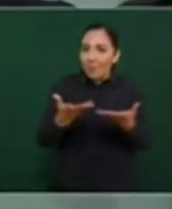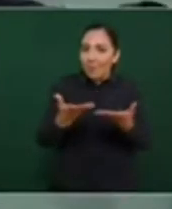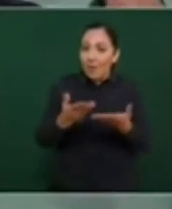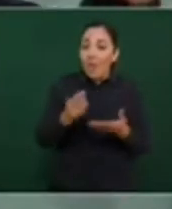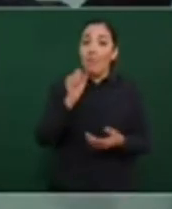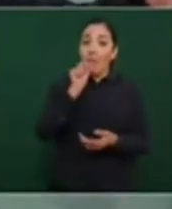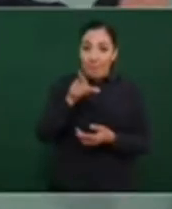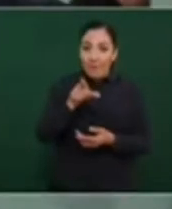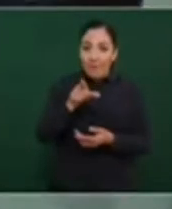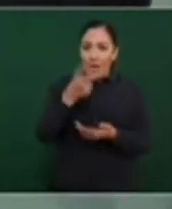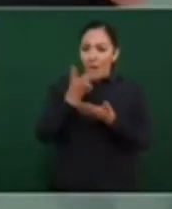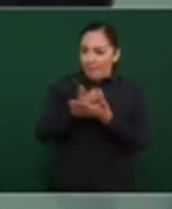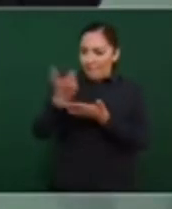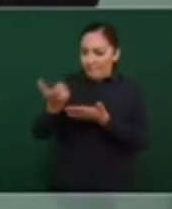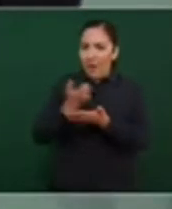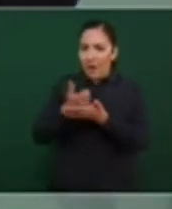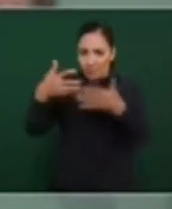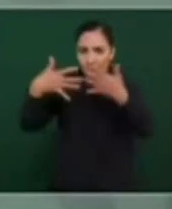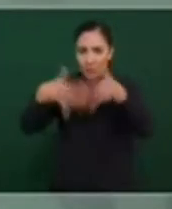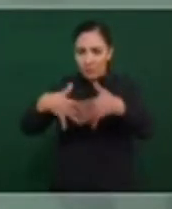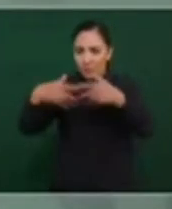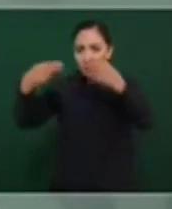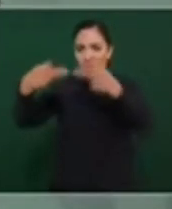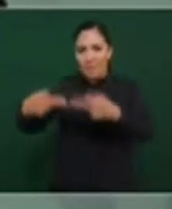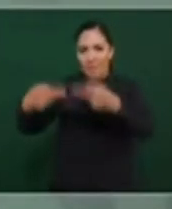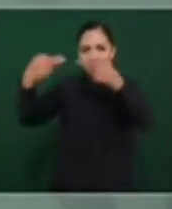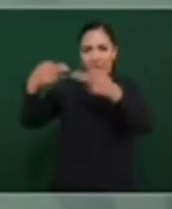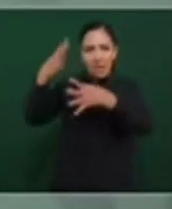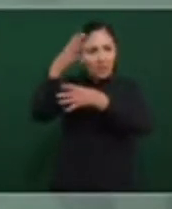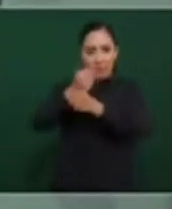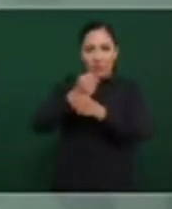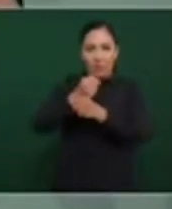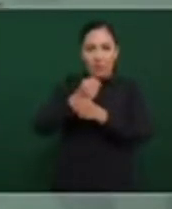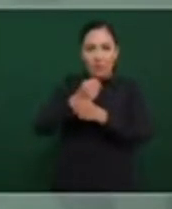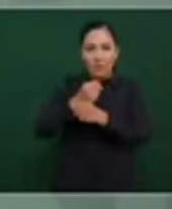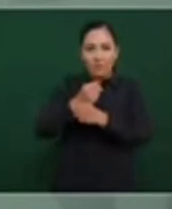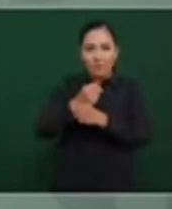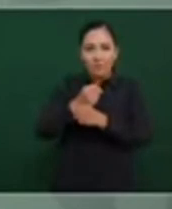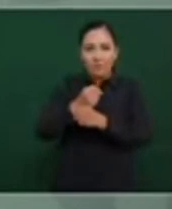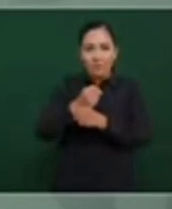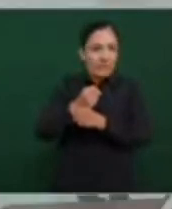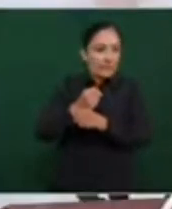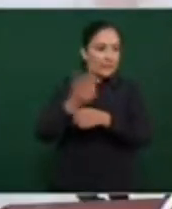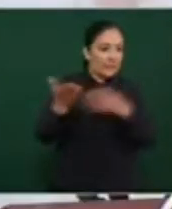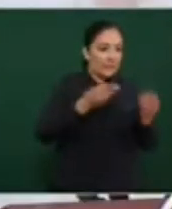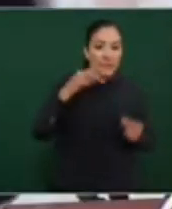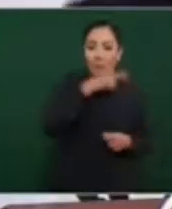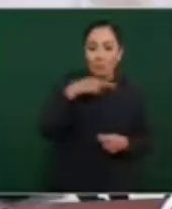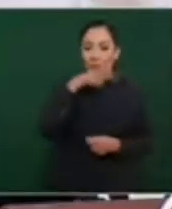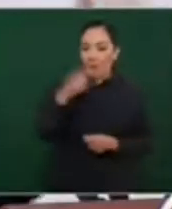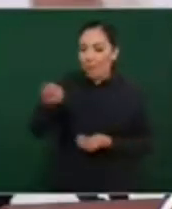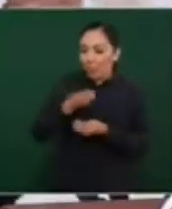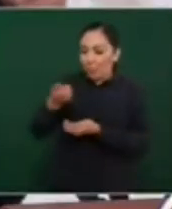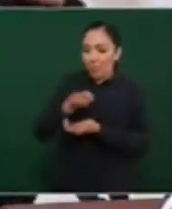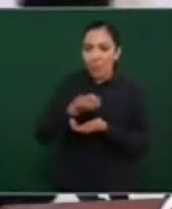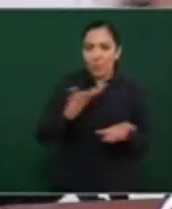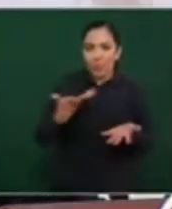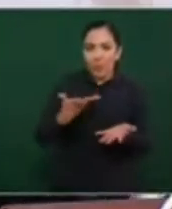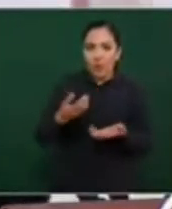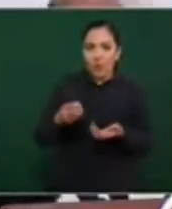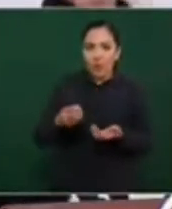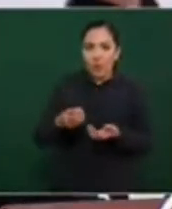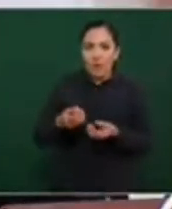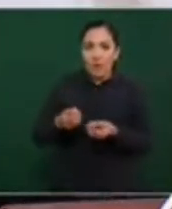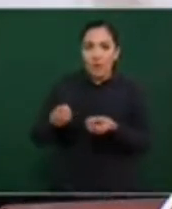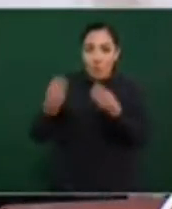a las empresas que ya tenían contrato, que se apuraron cuando ganamos, a entregar